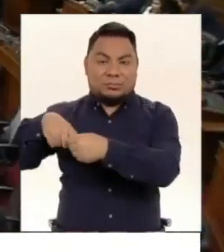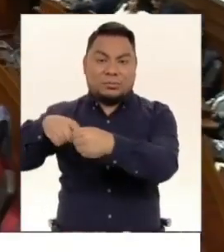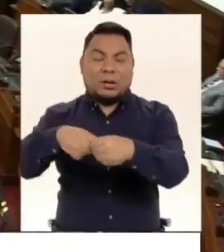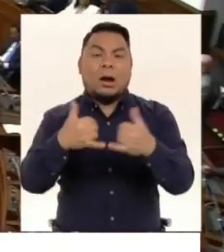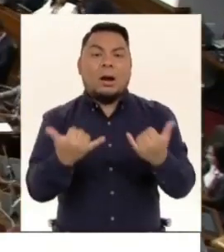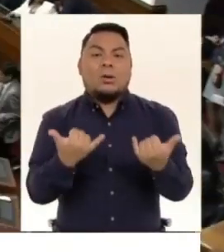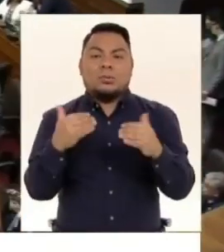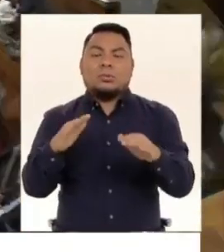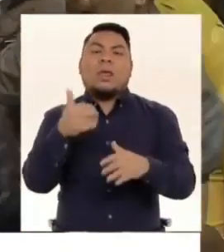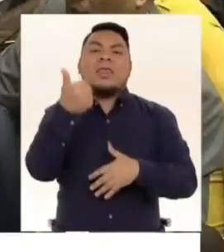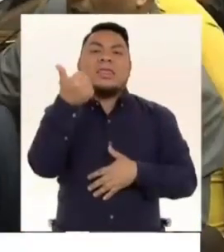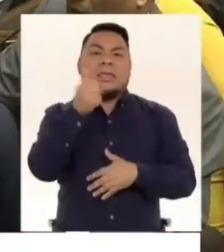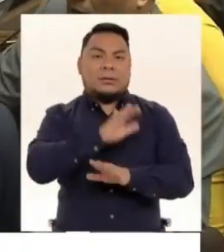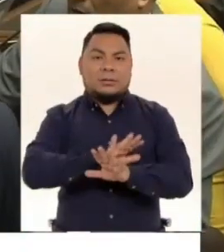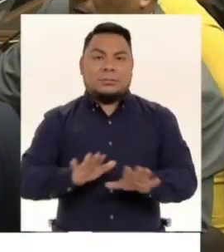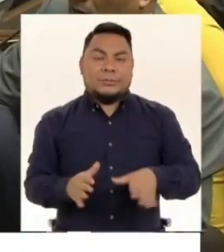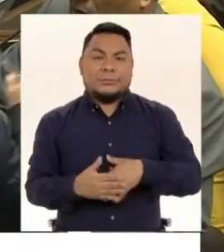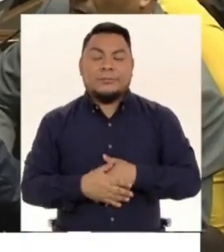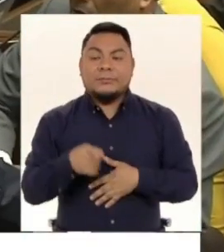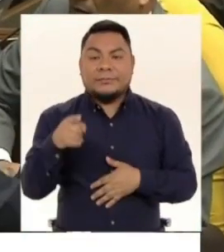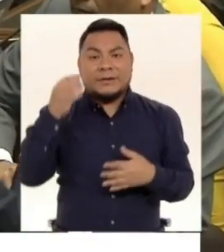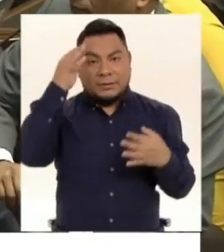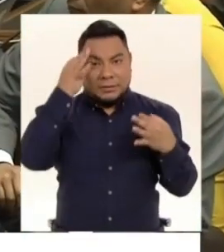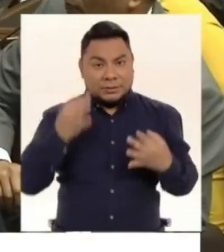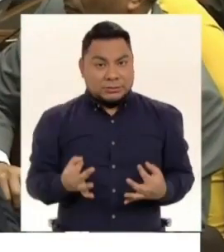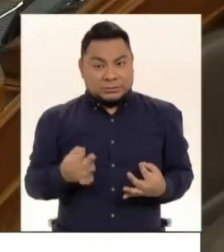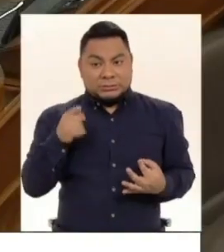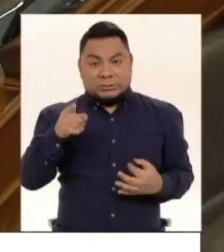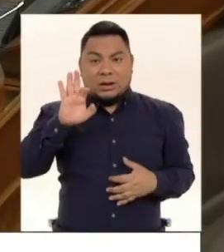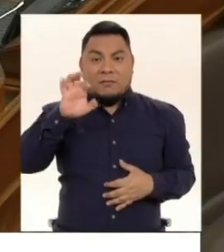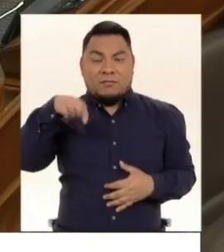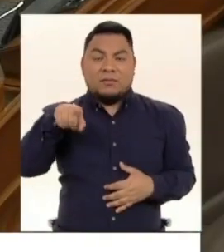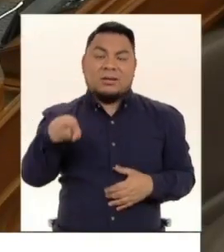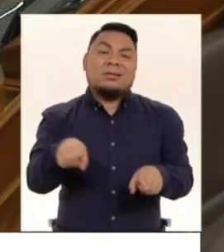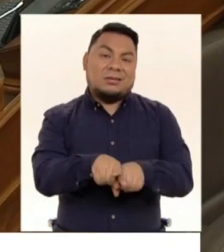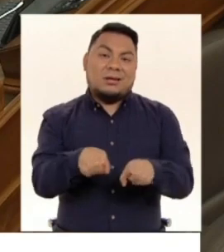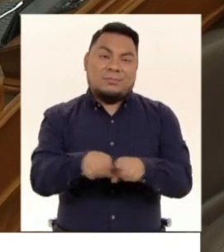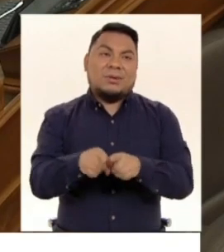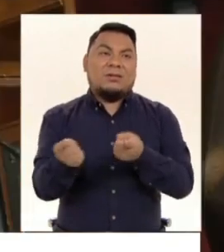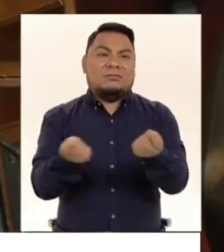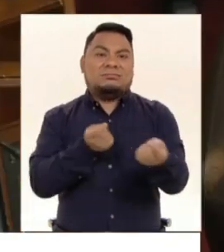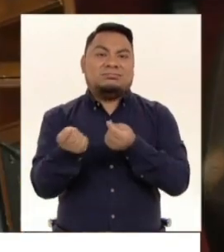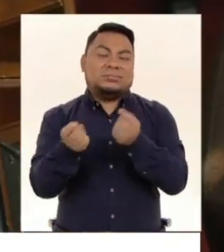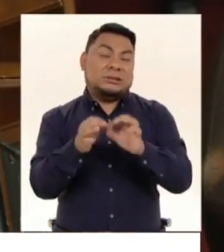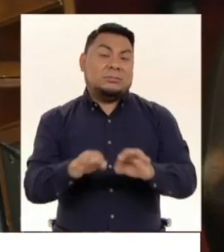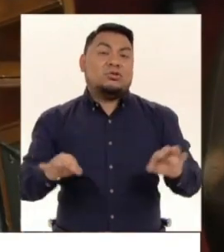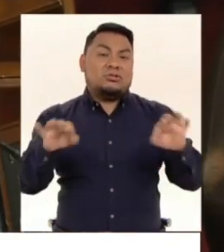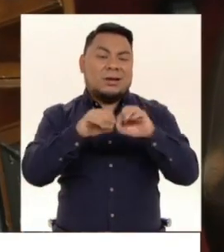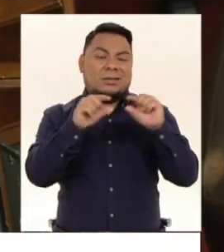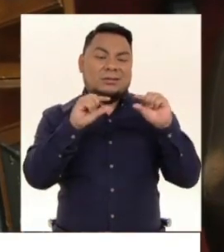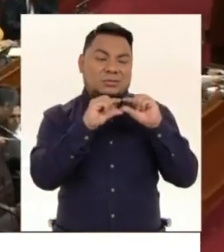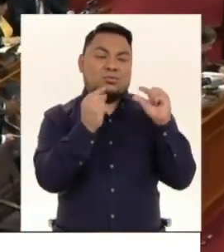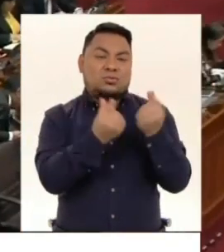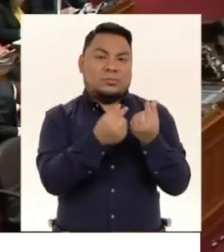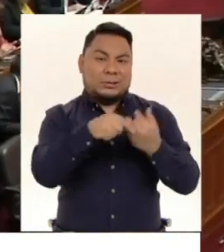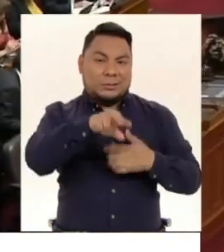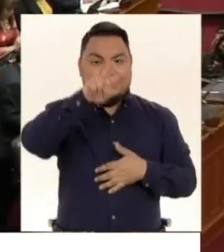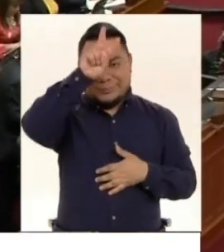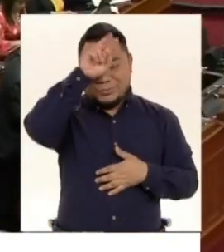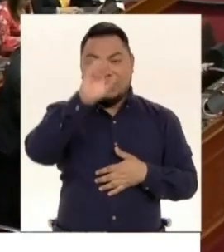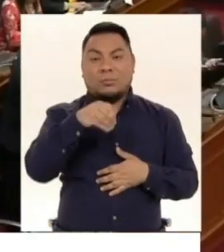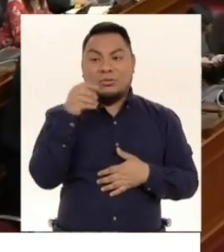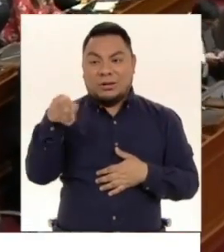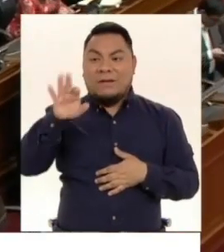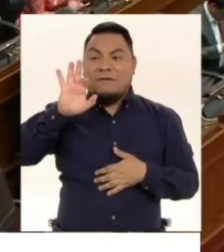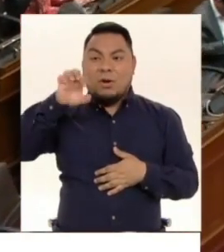solo lo hará sobre 10. Tal decisión no resta al fujimorismo su poder en temas clave para el país y la política nacional. Y es que aún